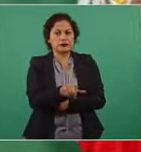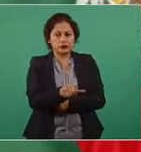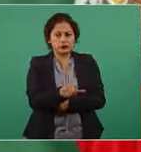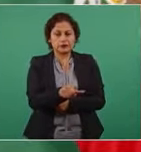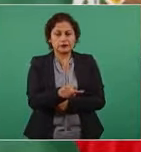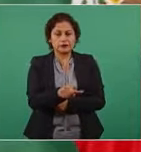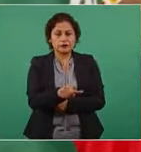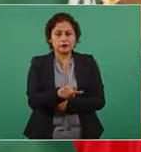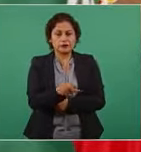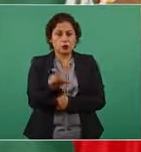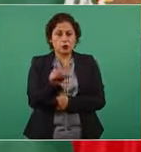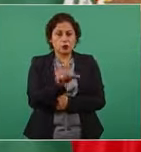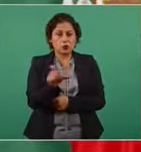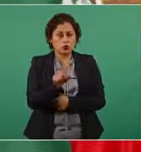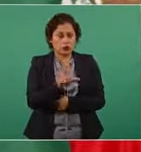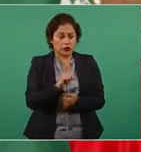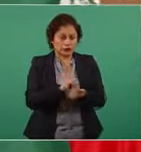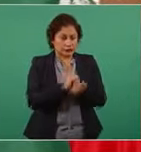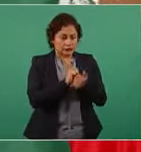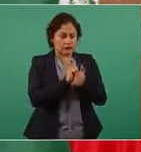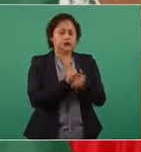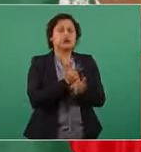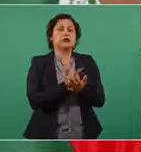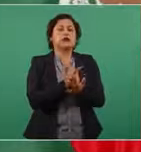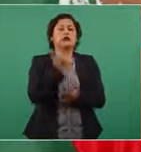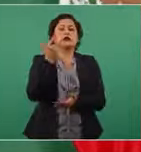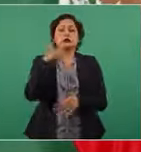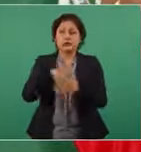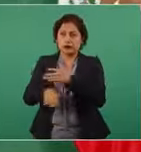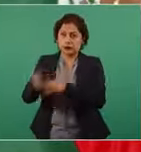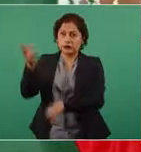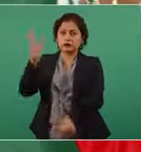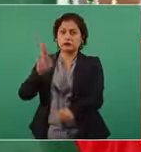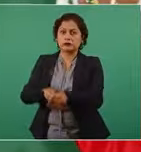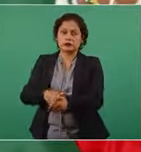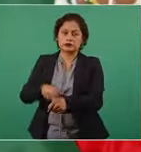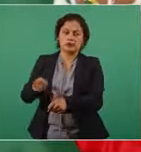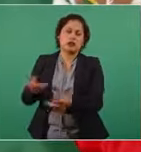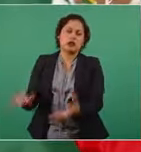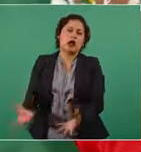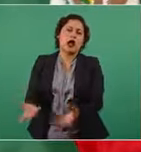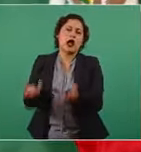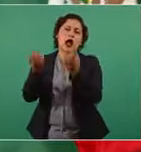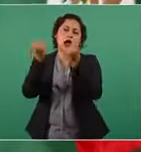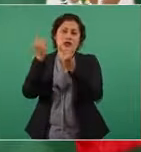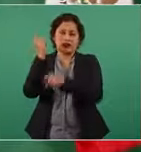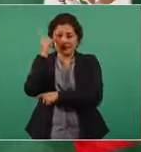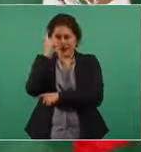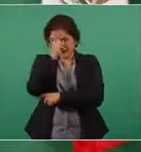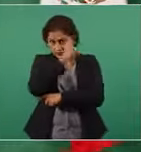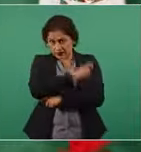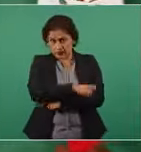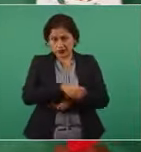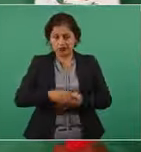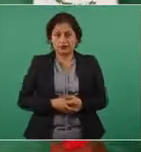se agravaron, van al hospital, pero ya es a destiempo.